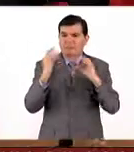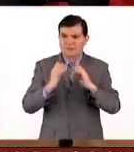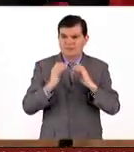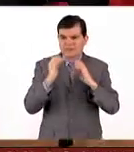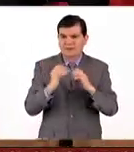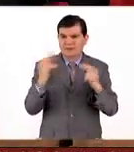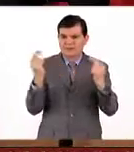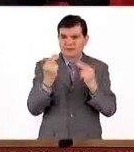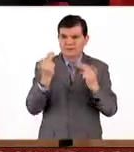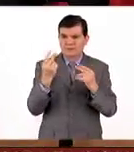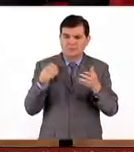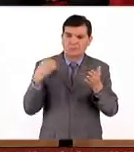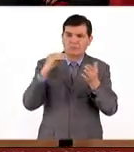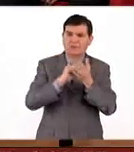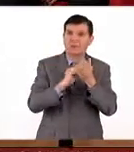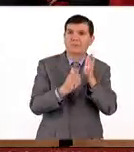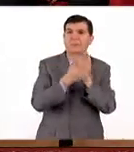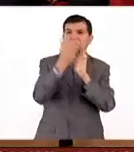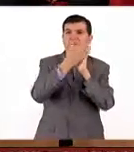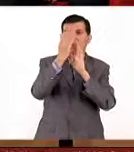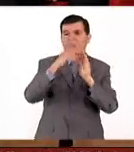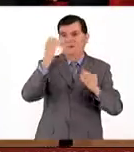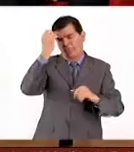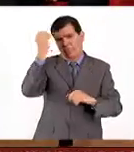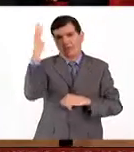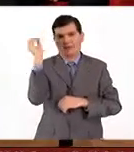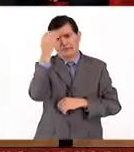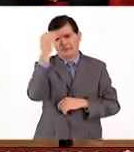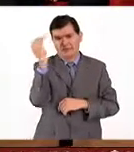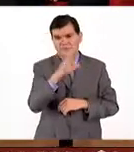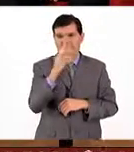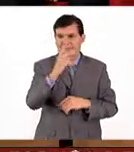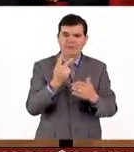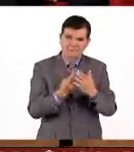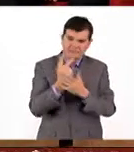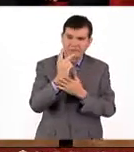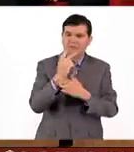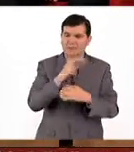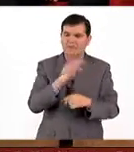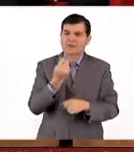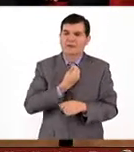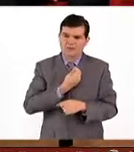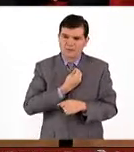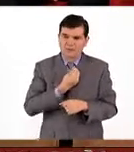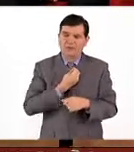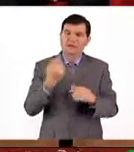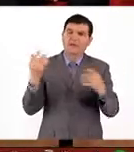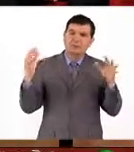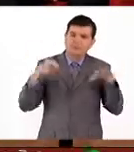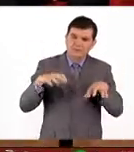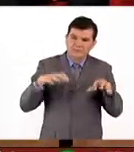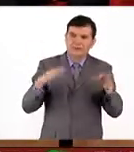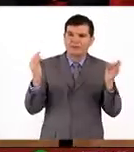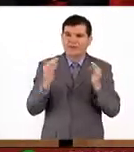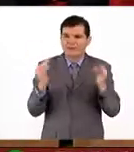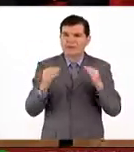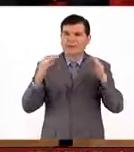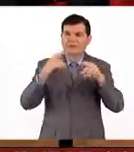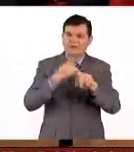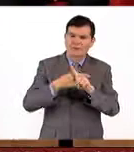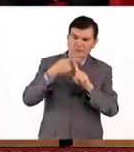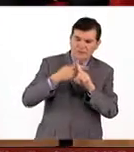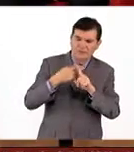solamente necesitamos ponerlas en las paredes y olvidarnos de ellas, si son plantas que pueden resistir las condiciones de la Ciudad de México, la